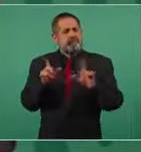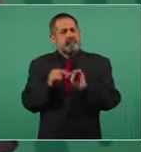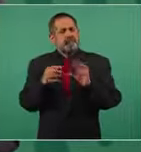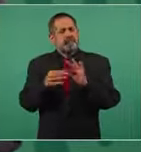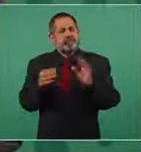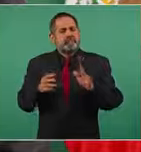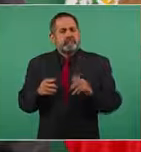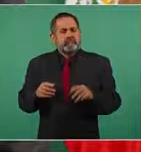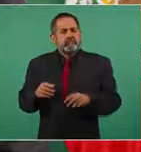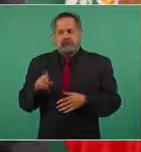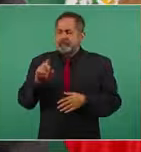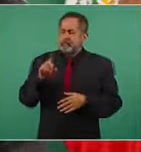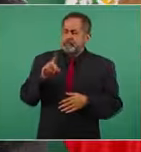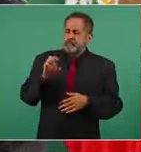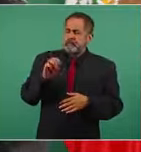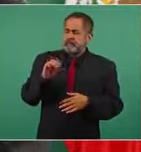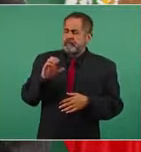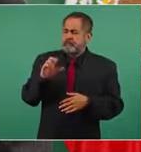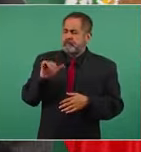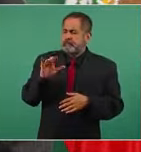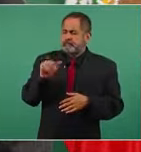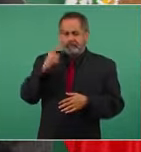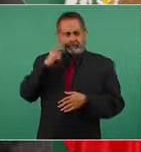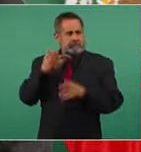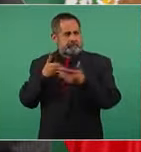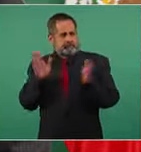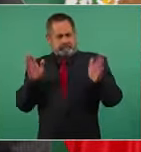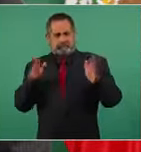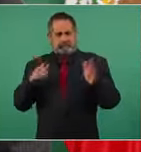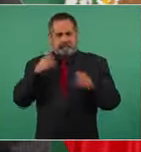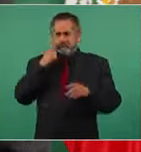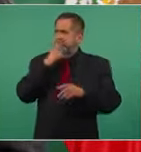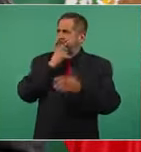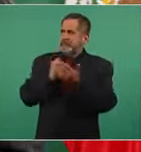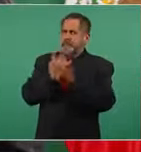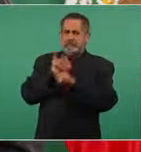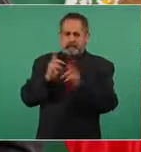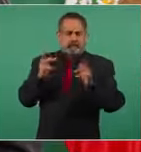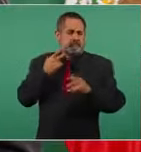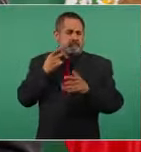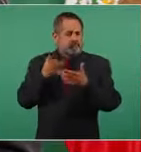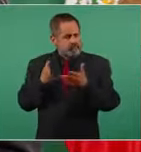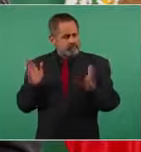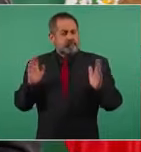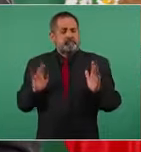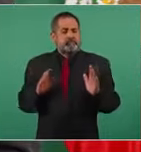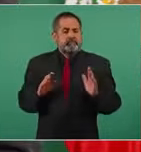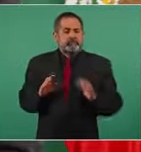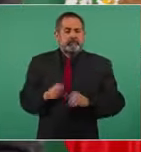de democracia en general de política y es